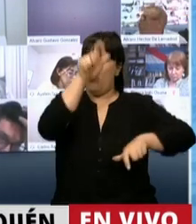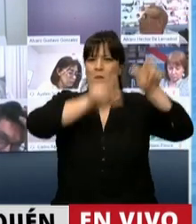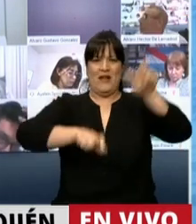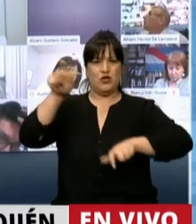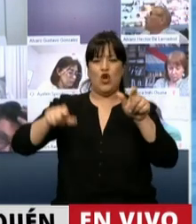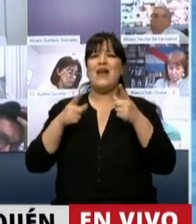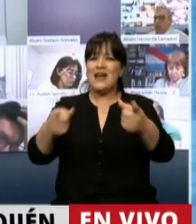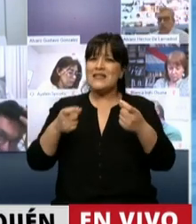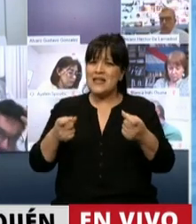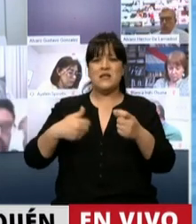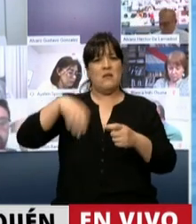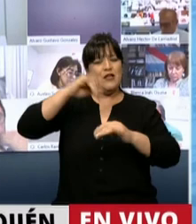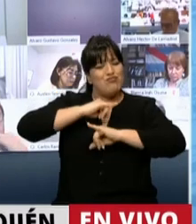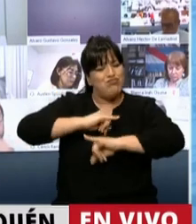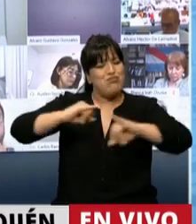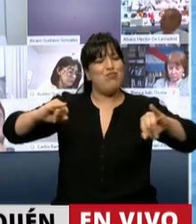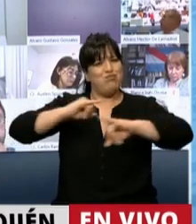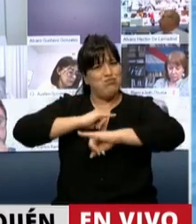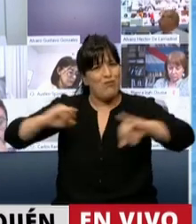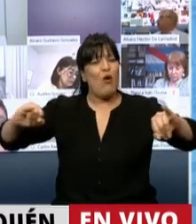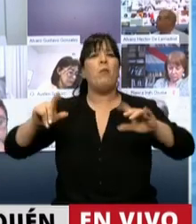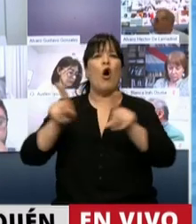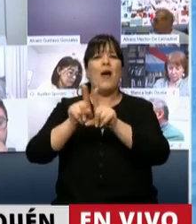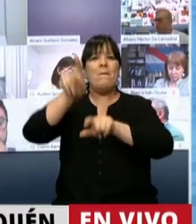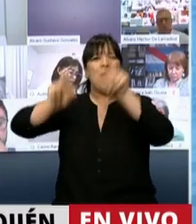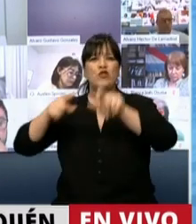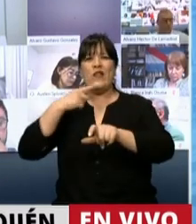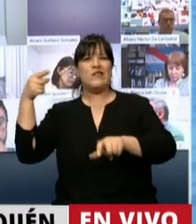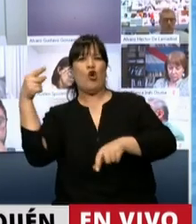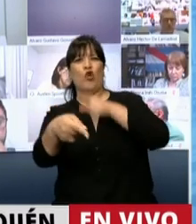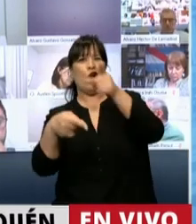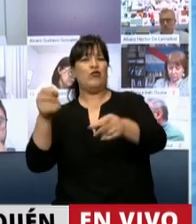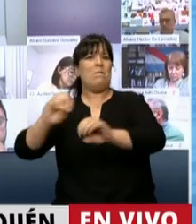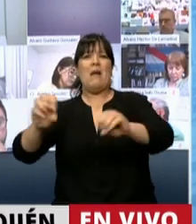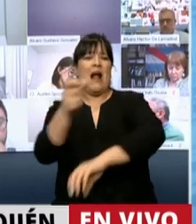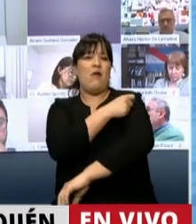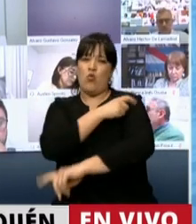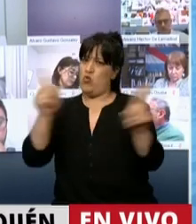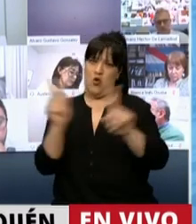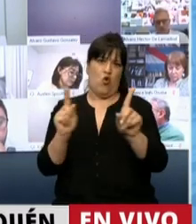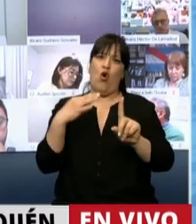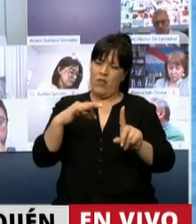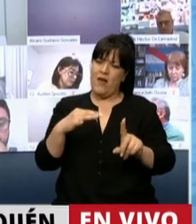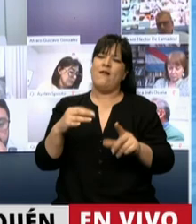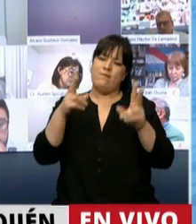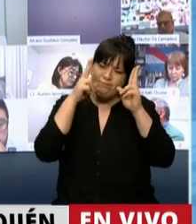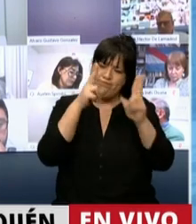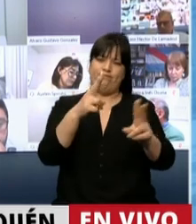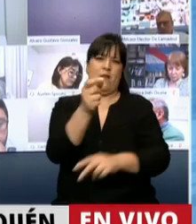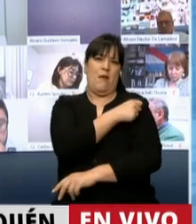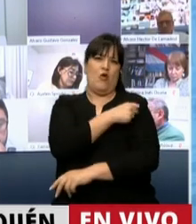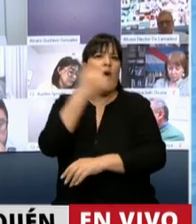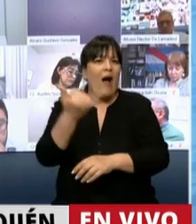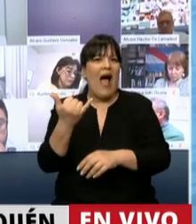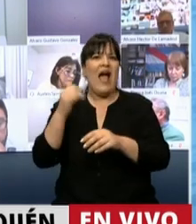fortalecer las campañas contra el mensaje antivacuna. Existe un enorme volumen de información falsa que